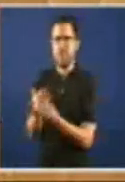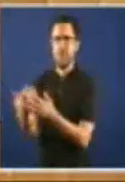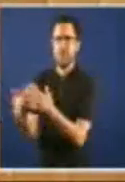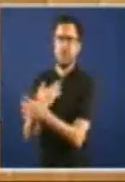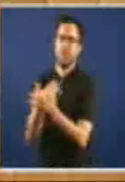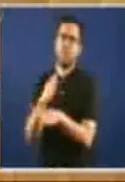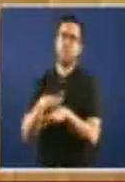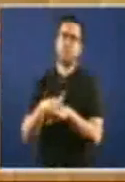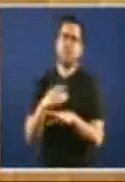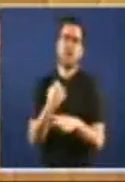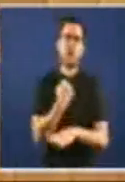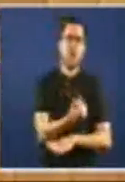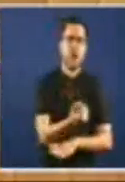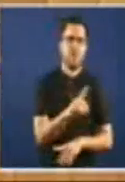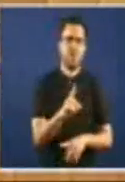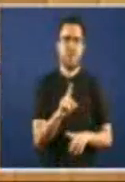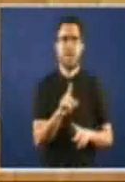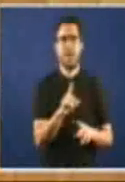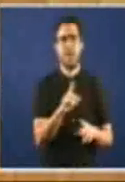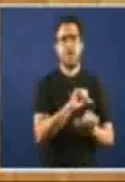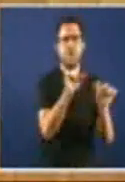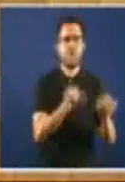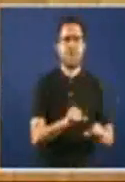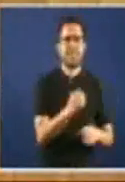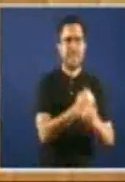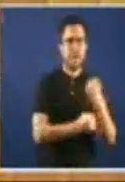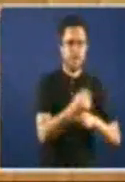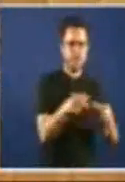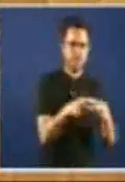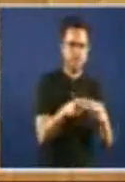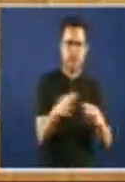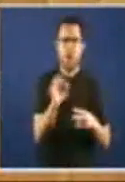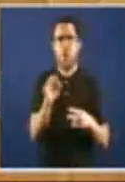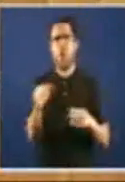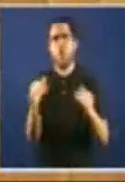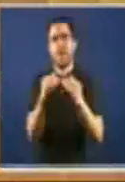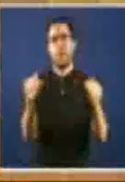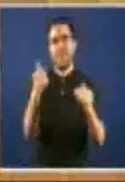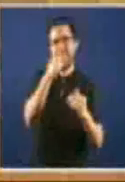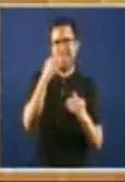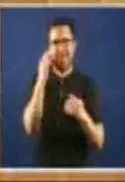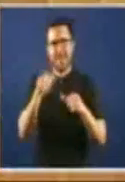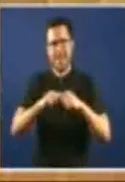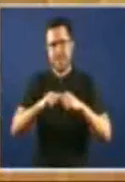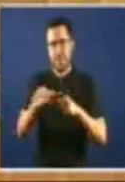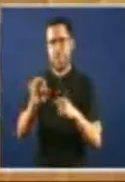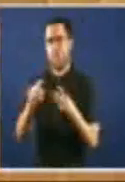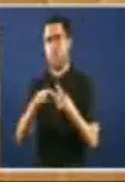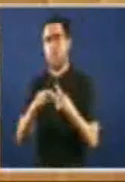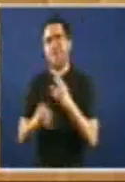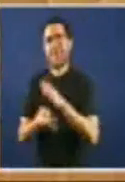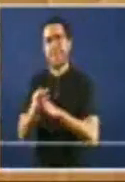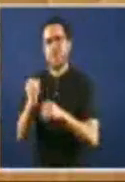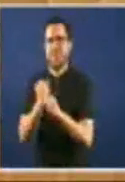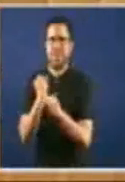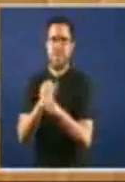Economía Social Por Que Non Apoyan A Igualdade De Xéneros Por Que Non Apoyan A Creación De Traballo Para Mocidade Por